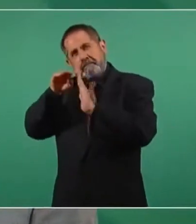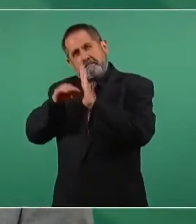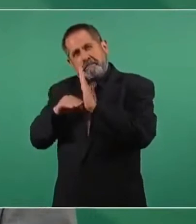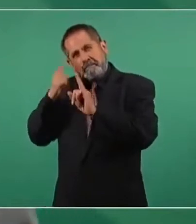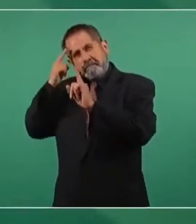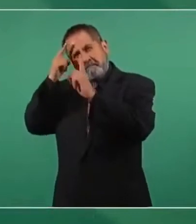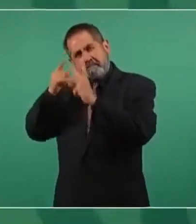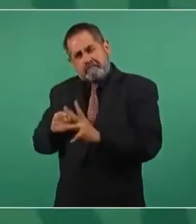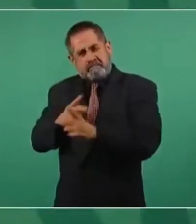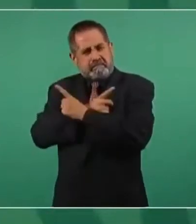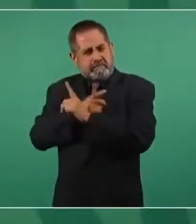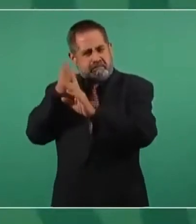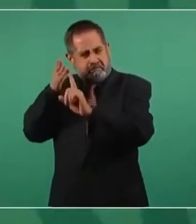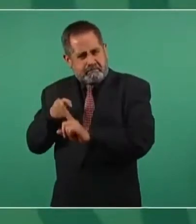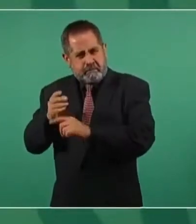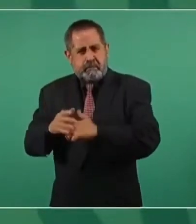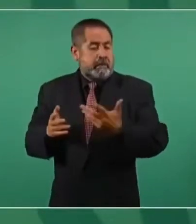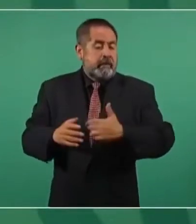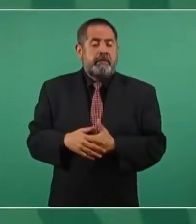cuando se entiende de que el poder